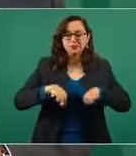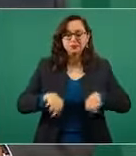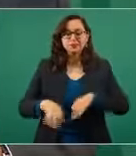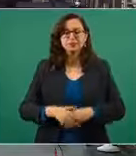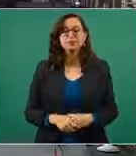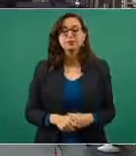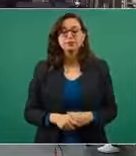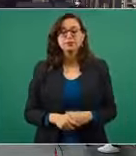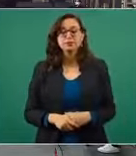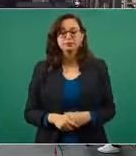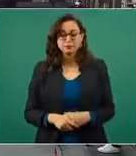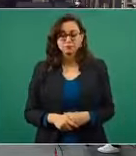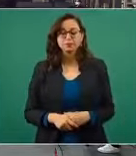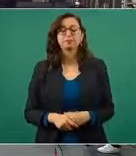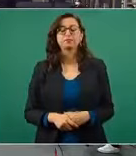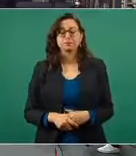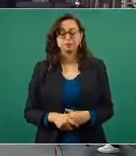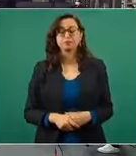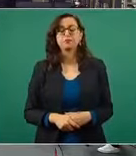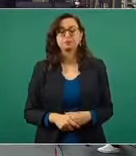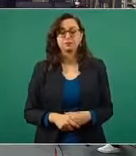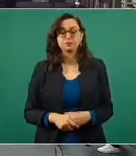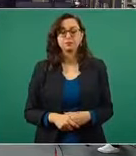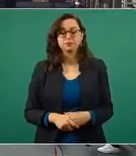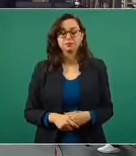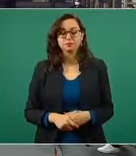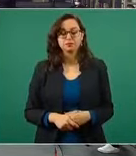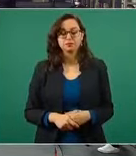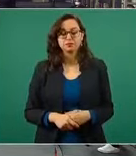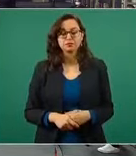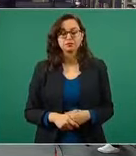Pues ahora con la disminución de impuestos,